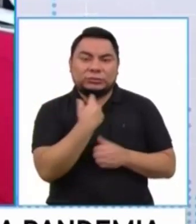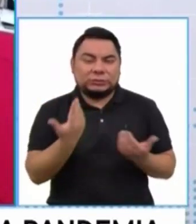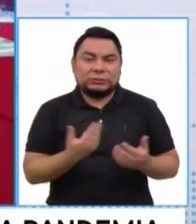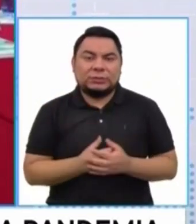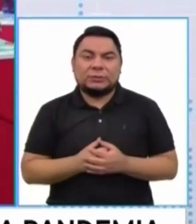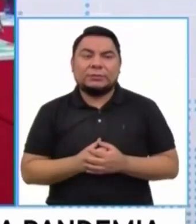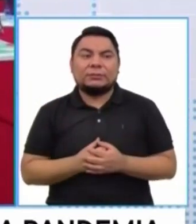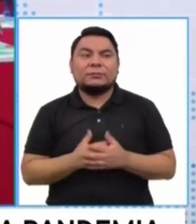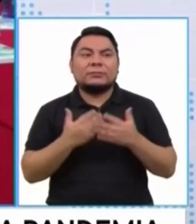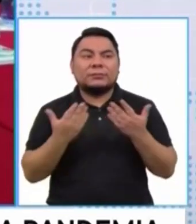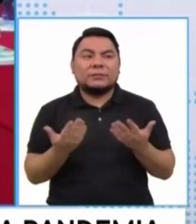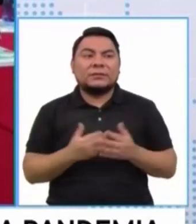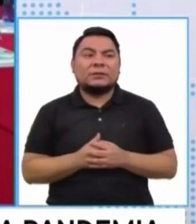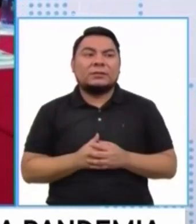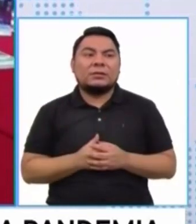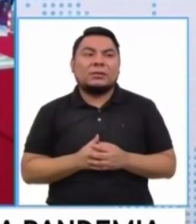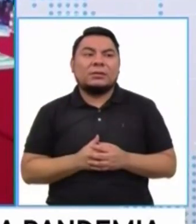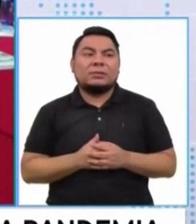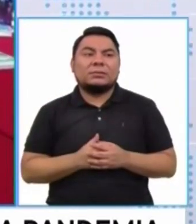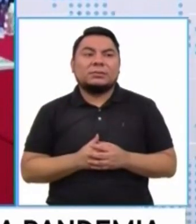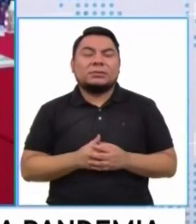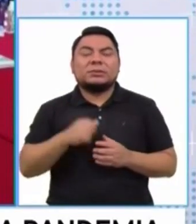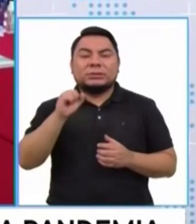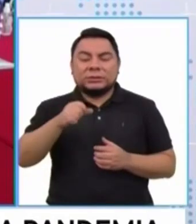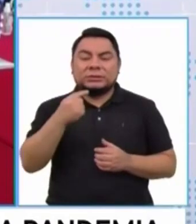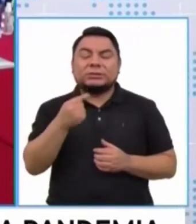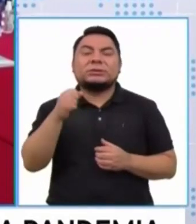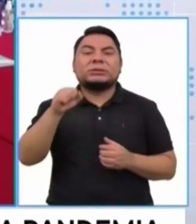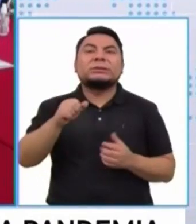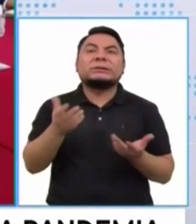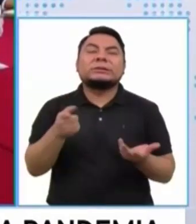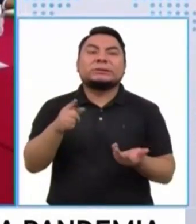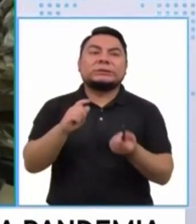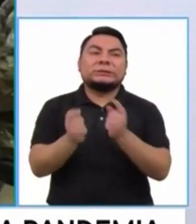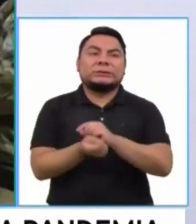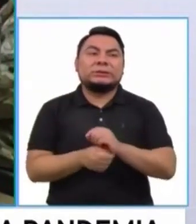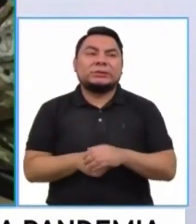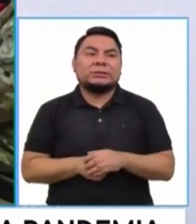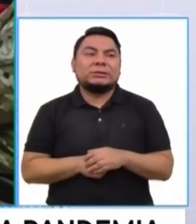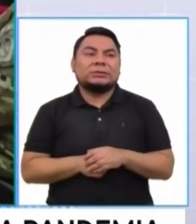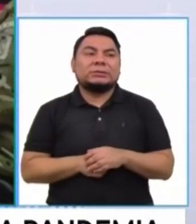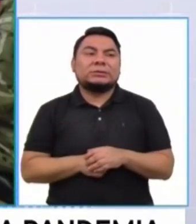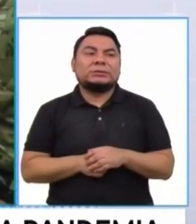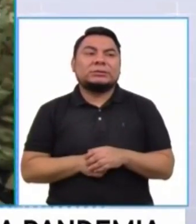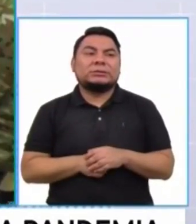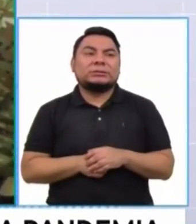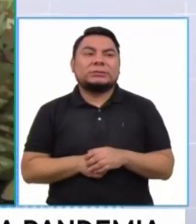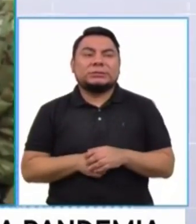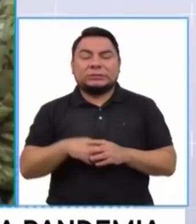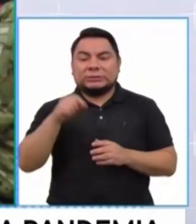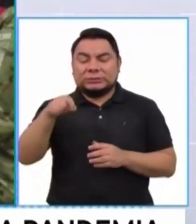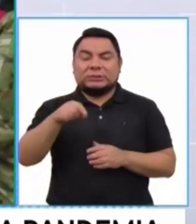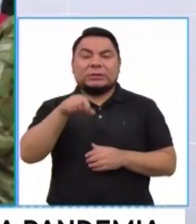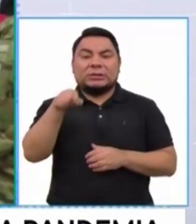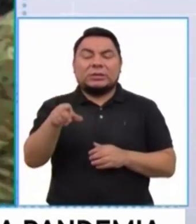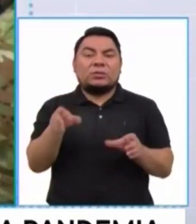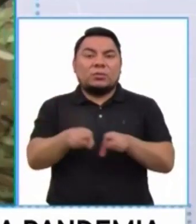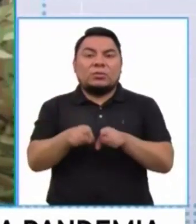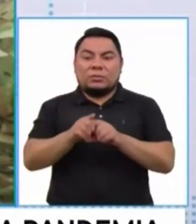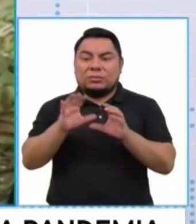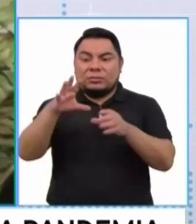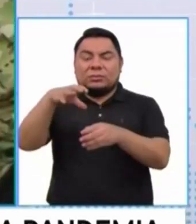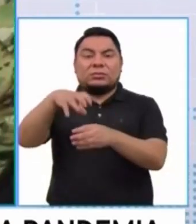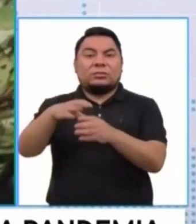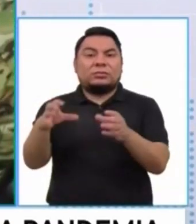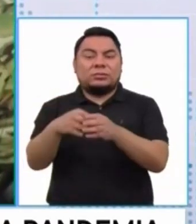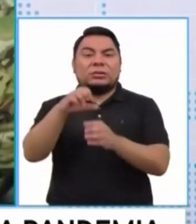nosotros. Entonces, se convierte el INAVIF en una institución